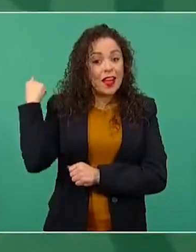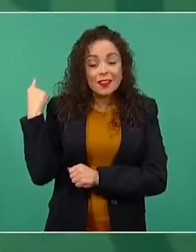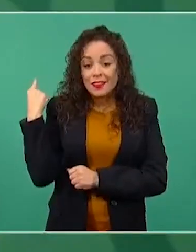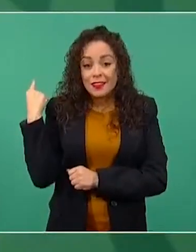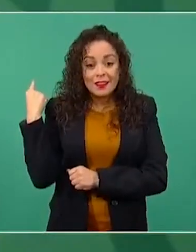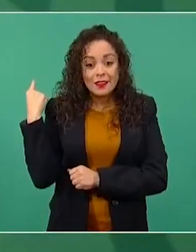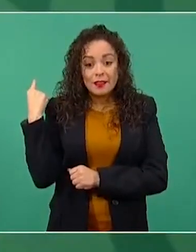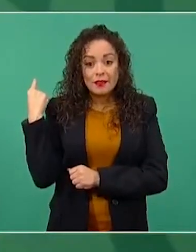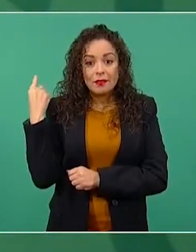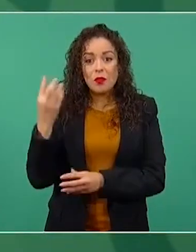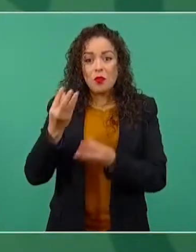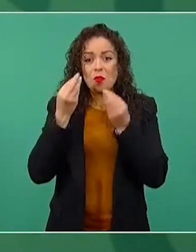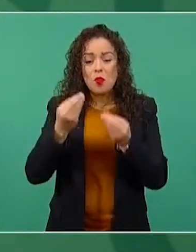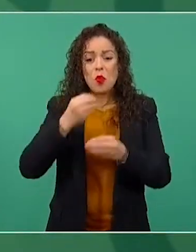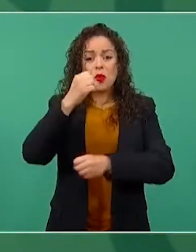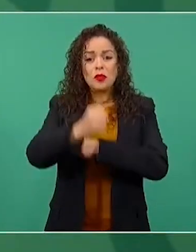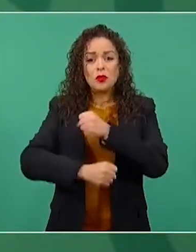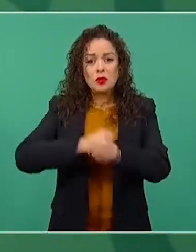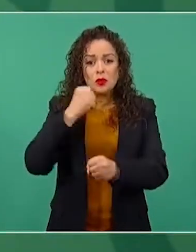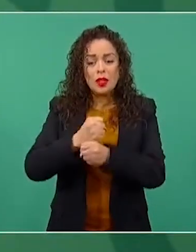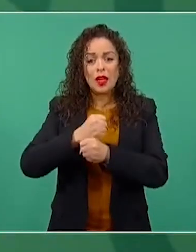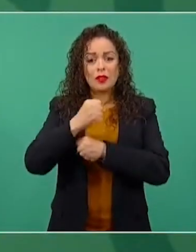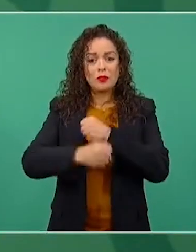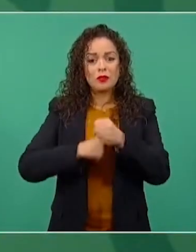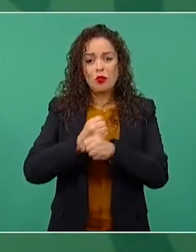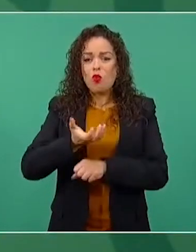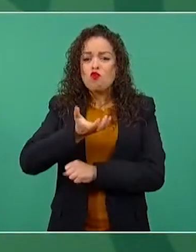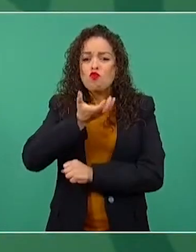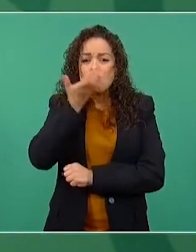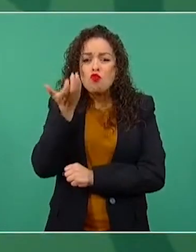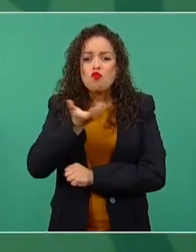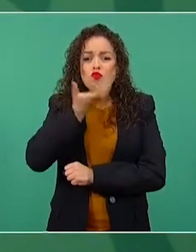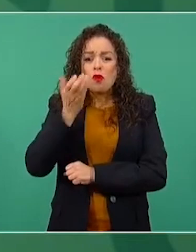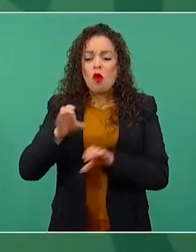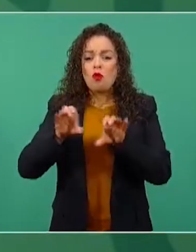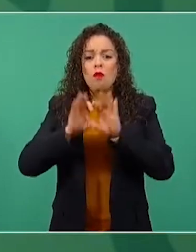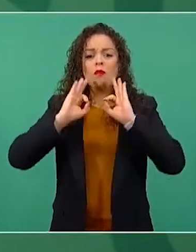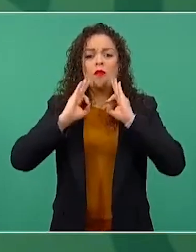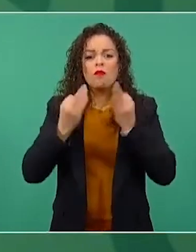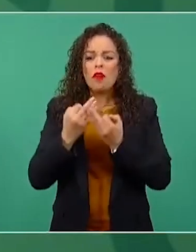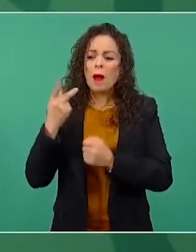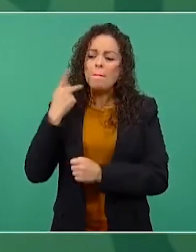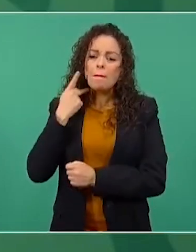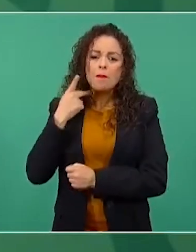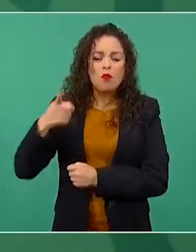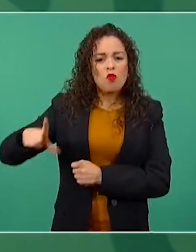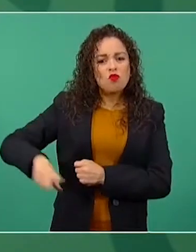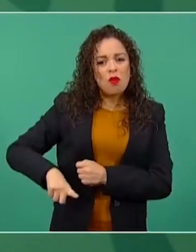política de una manera y de repente hay que